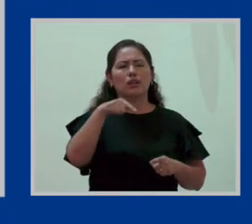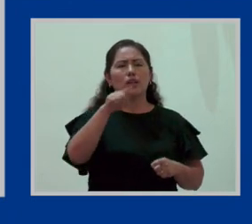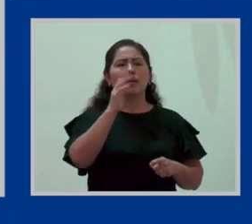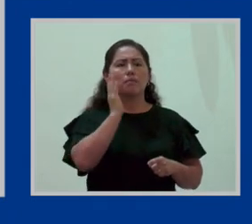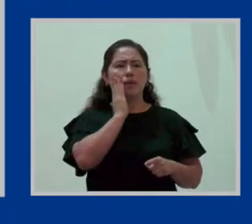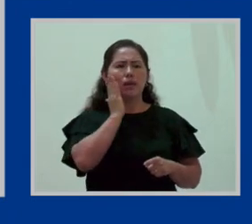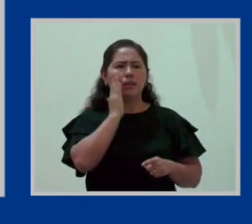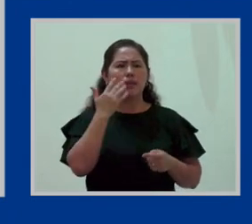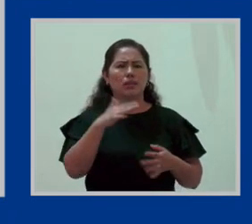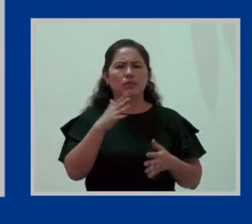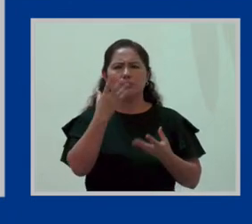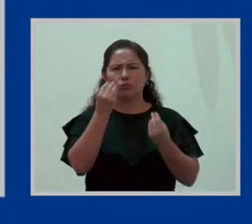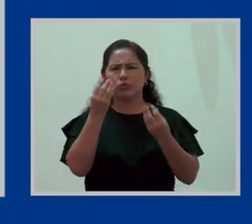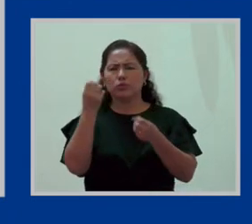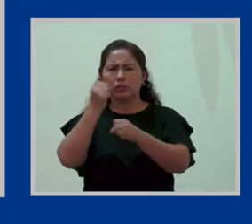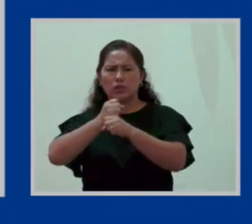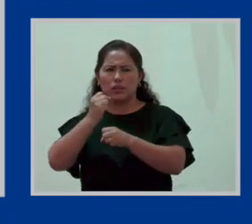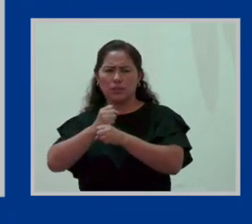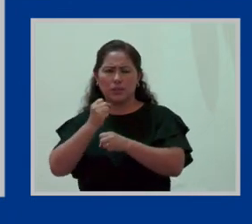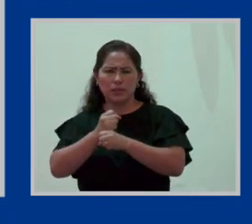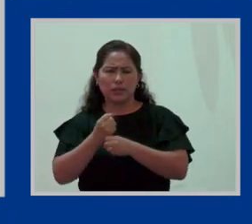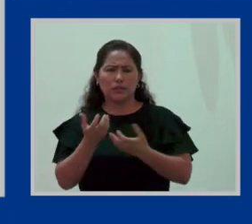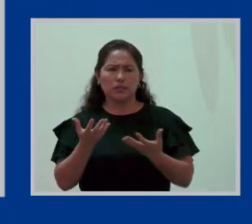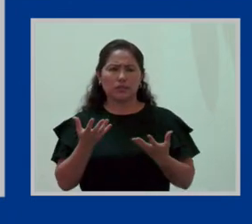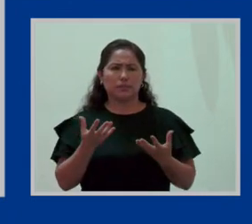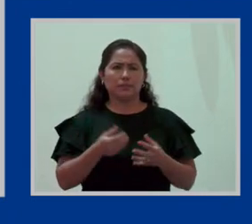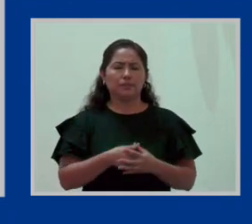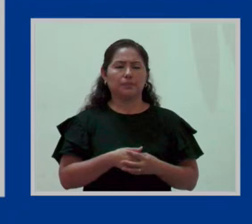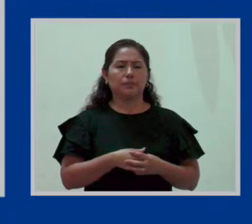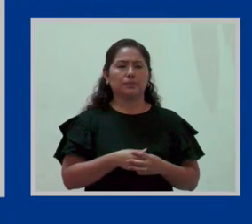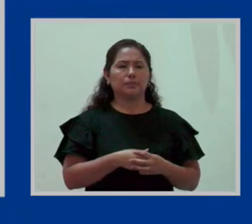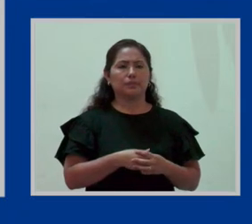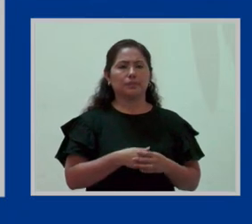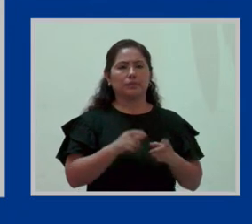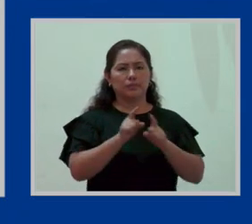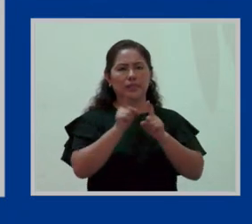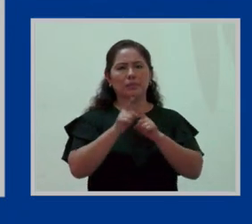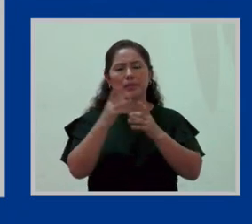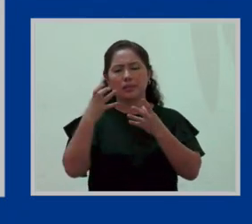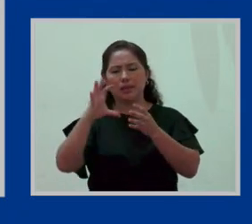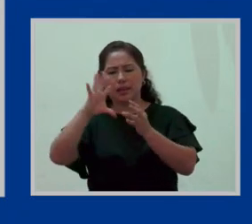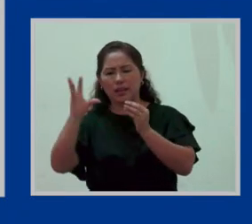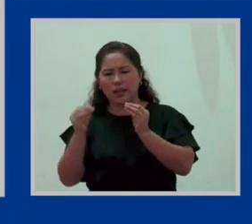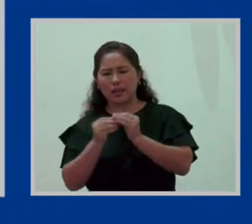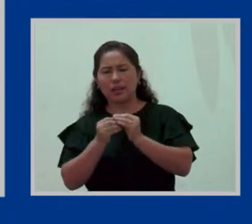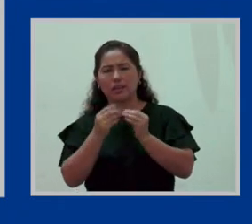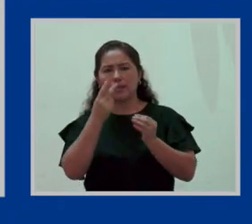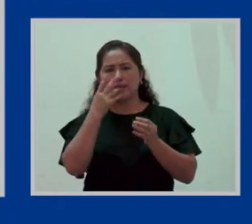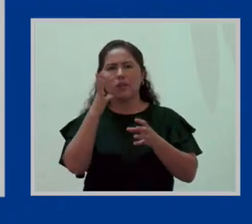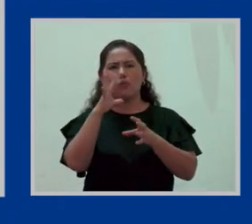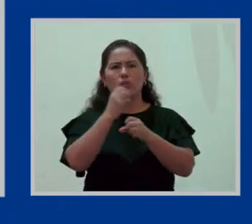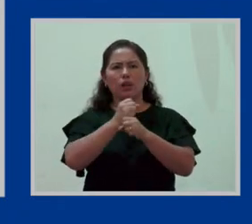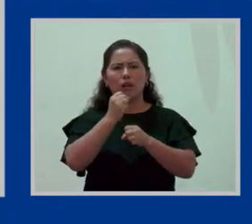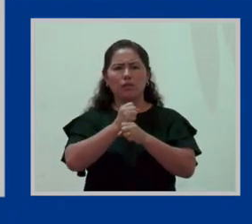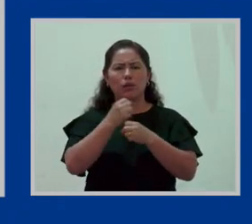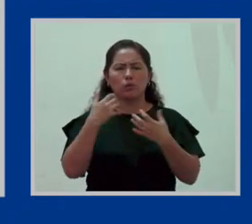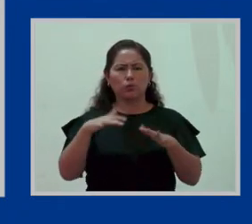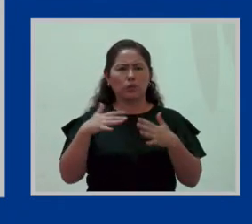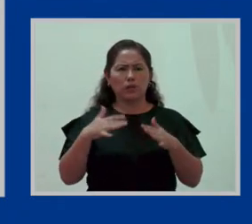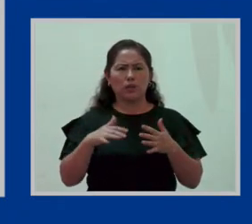madres que trabajan, sino que le trato de agregar esto de que realizan un trabajo subordinado